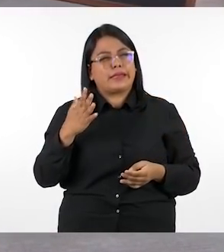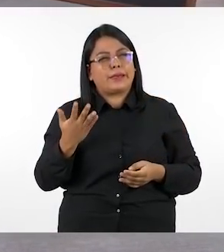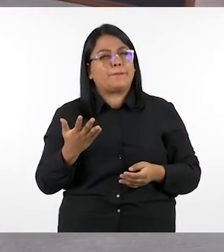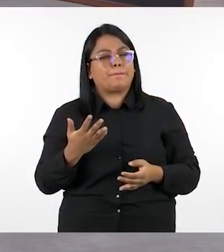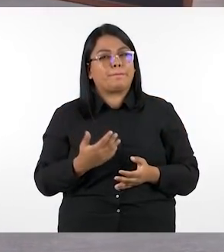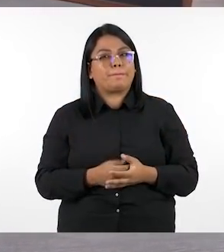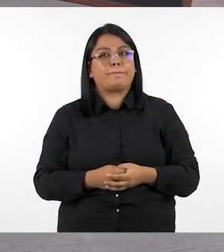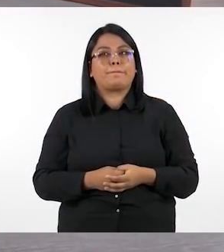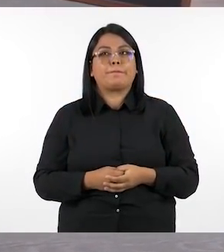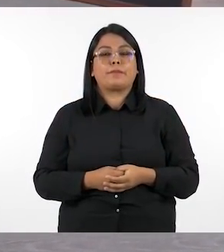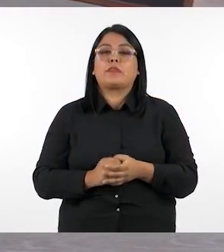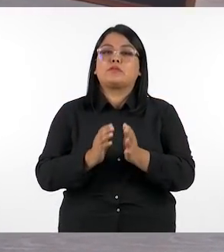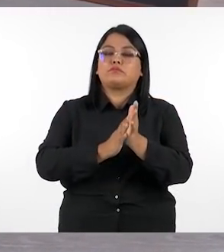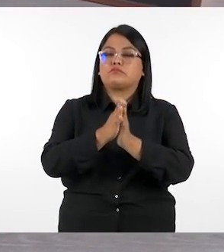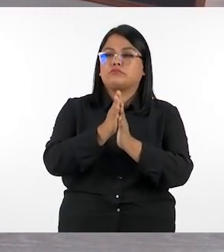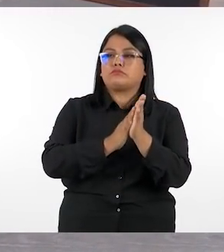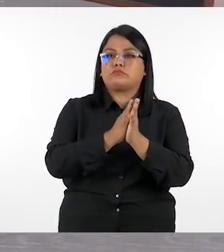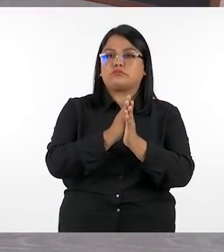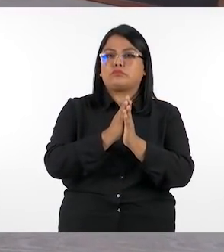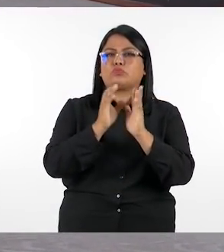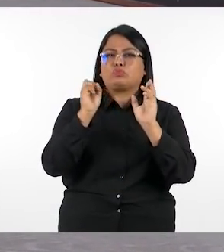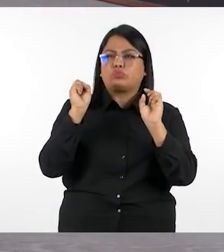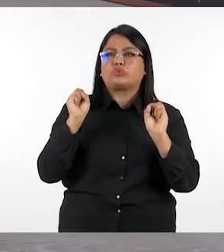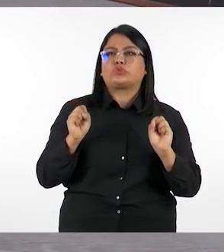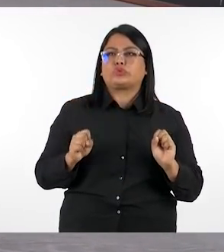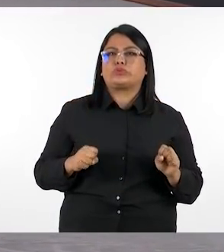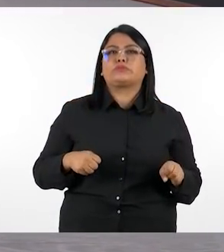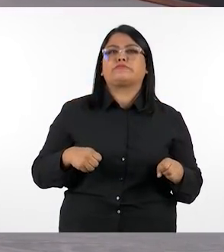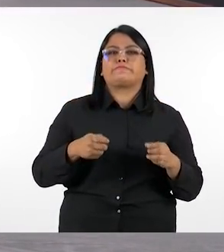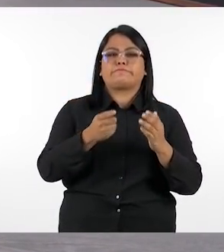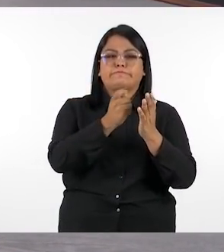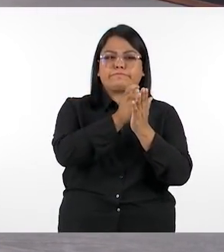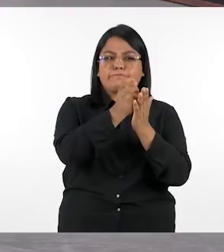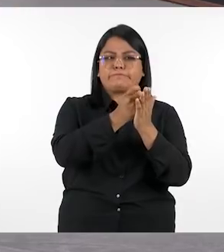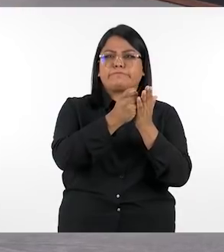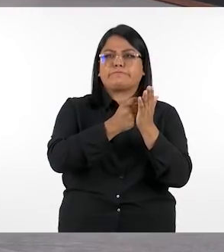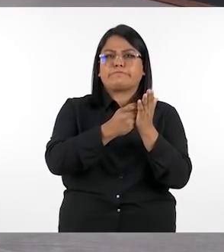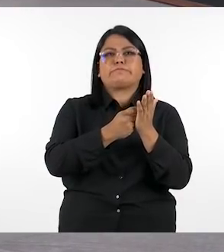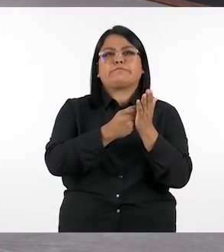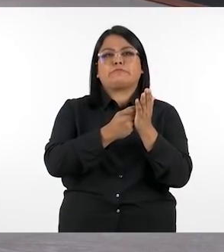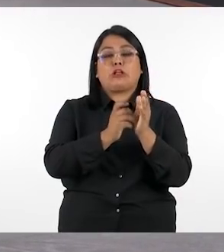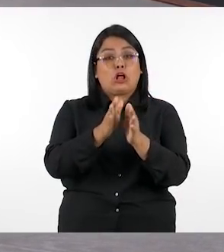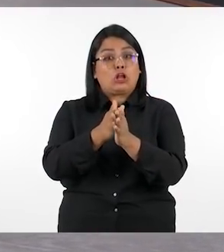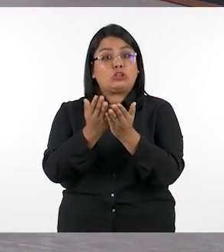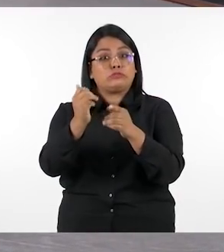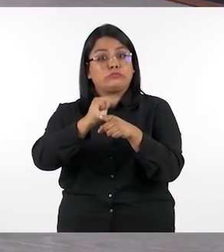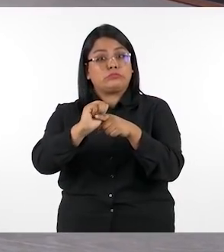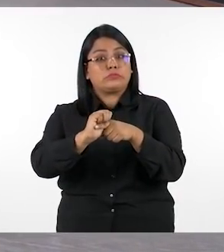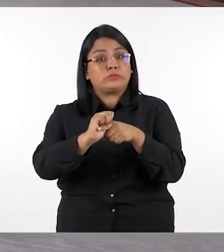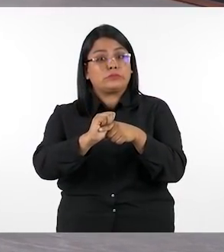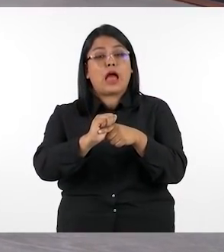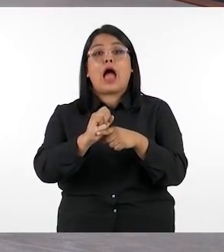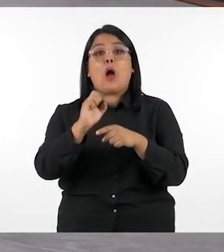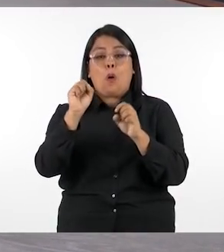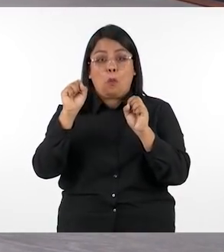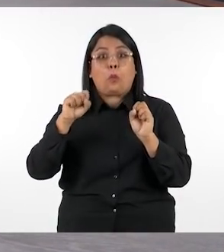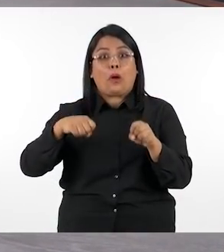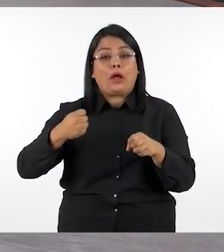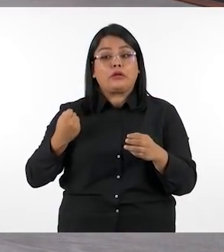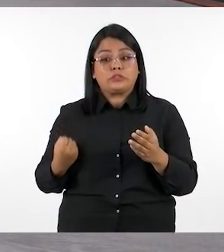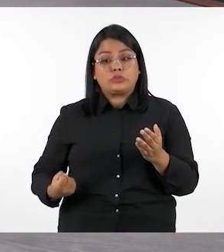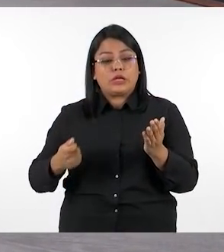una de las cosas interesantes podemos escribir dentro de él es decir los estudiantes tienen los espacios